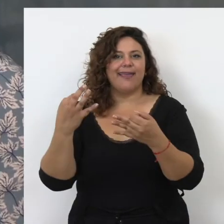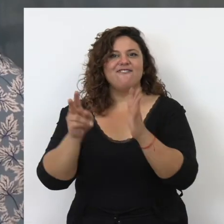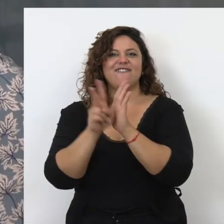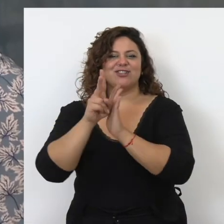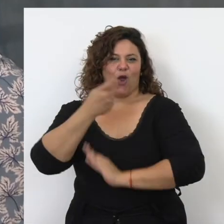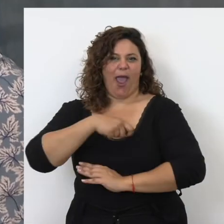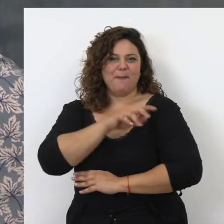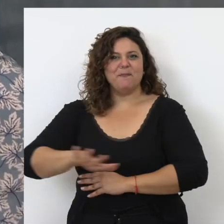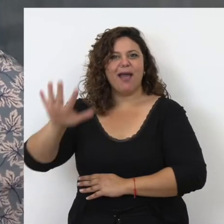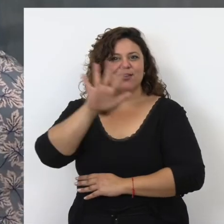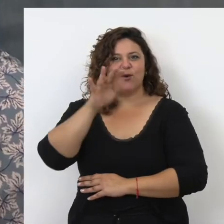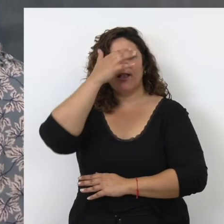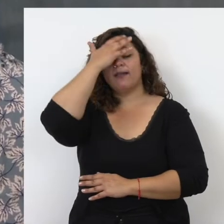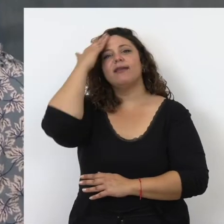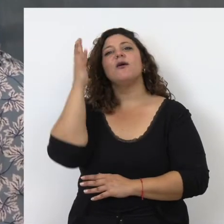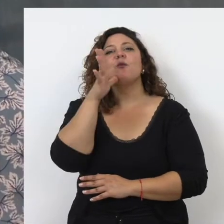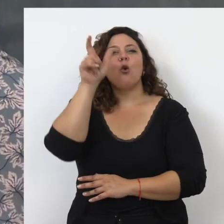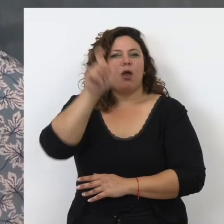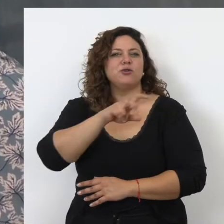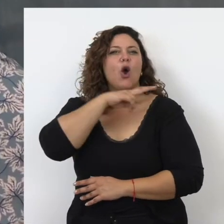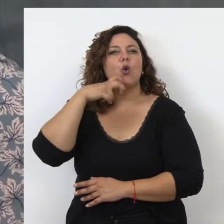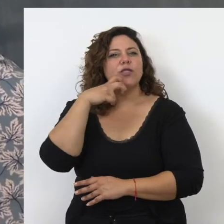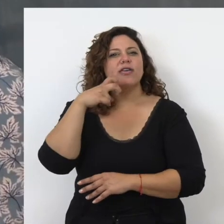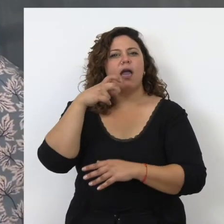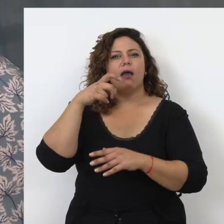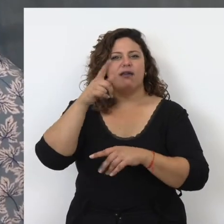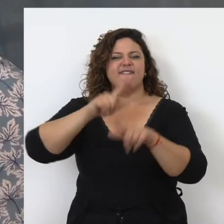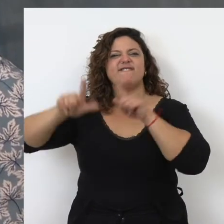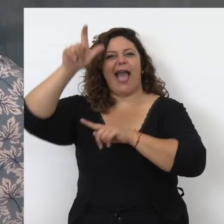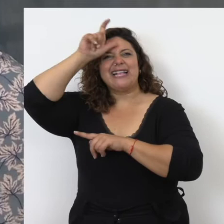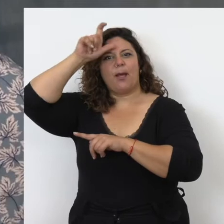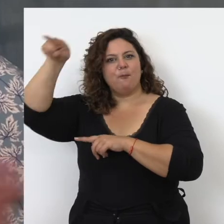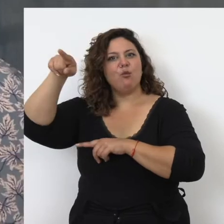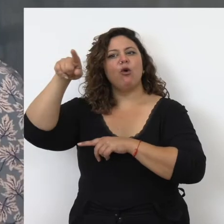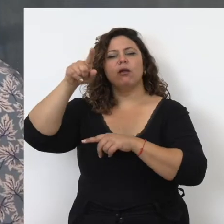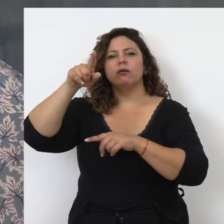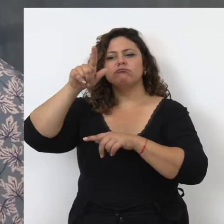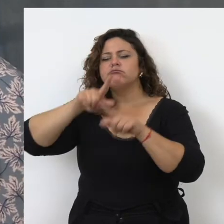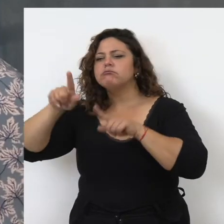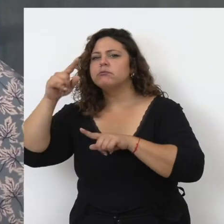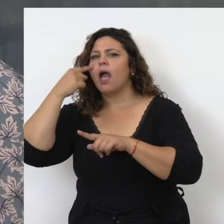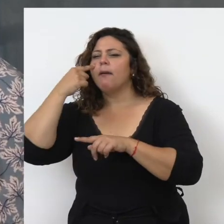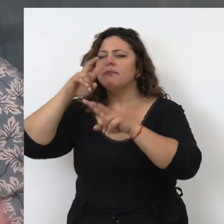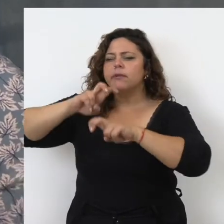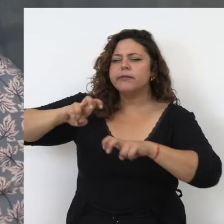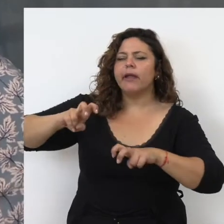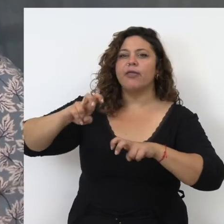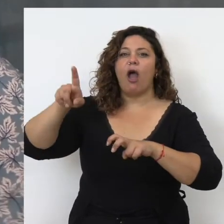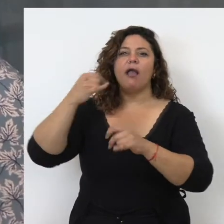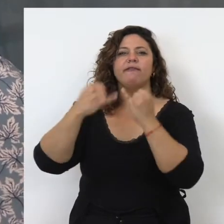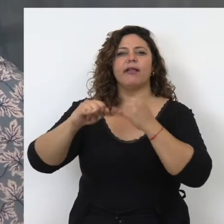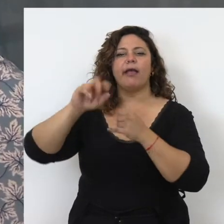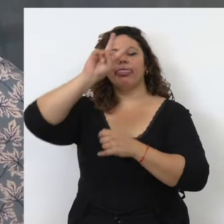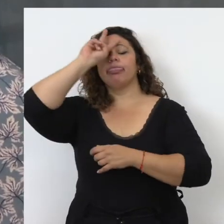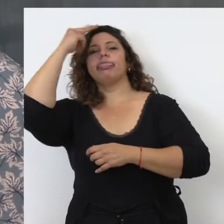una versión española escrita por un judío sefardí que viajó a Estambul donde volvió, dejó de ser cristiano convertido para ser